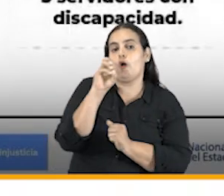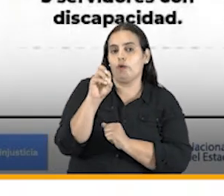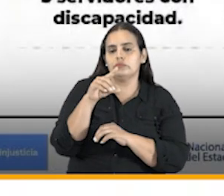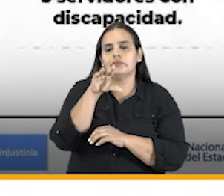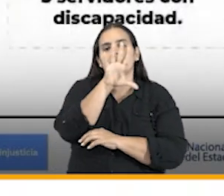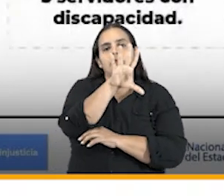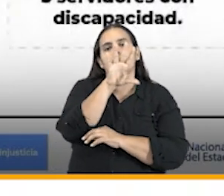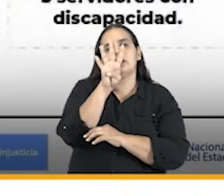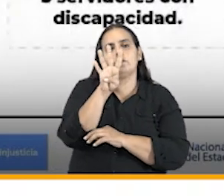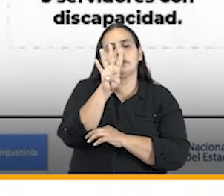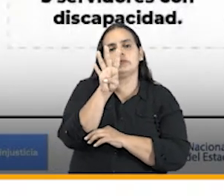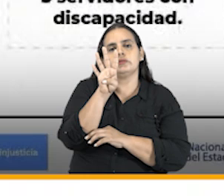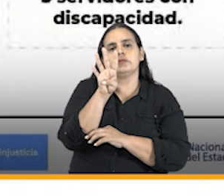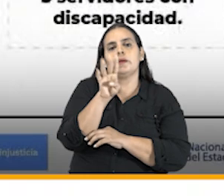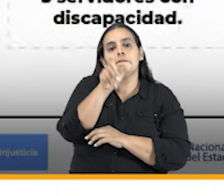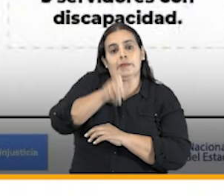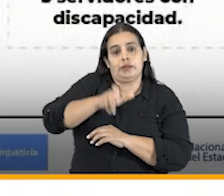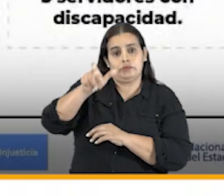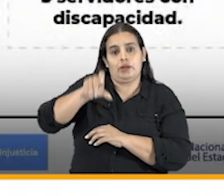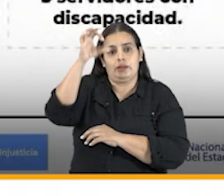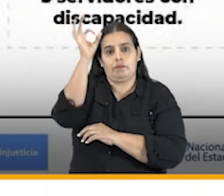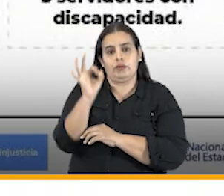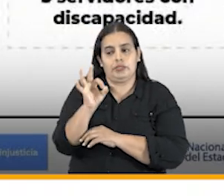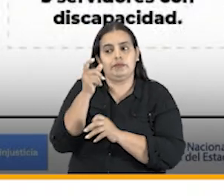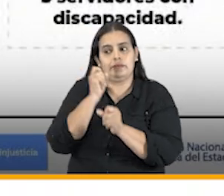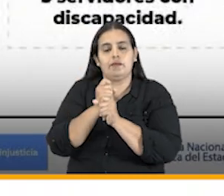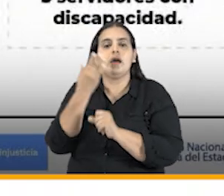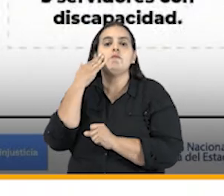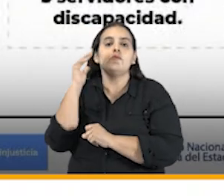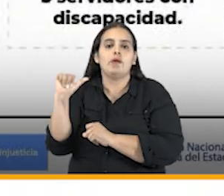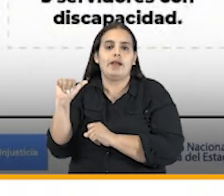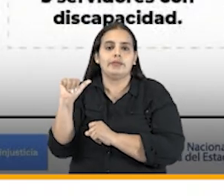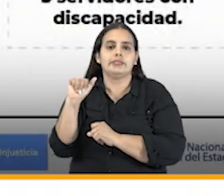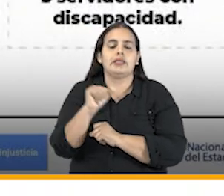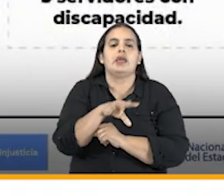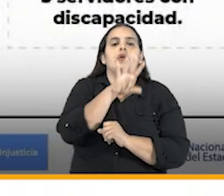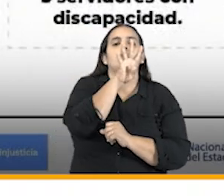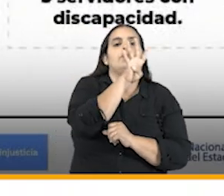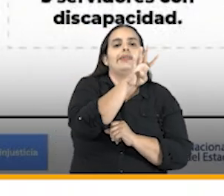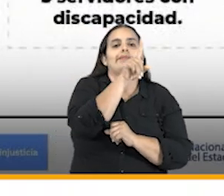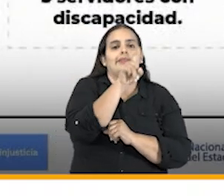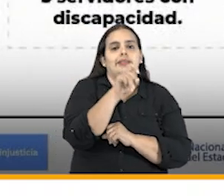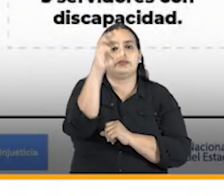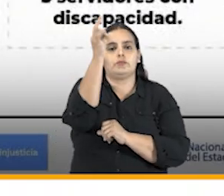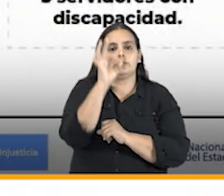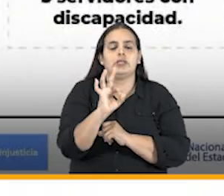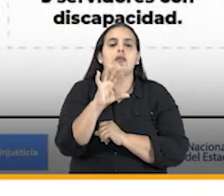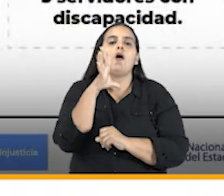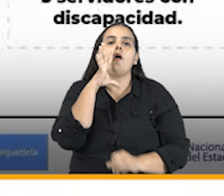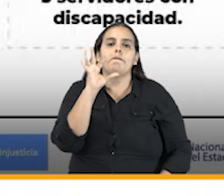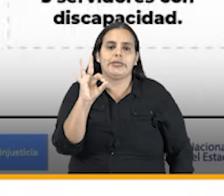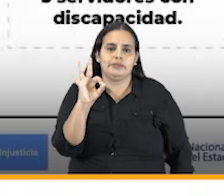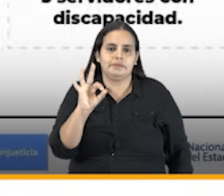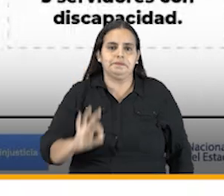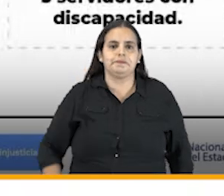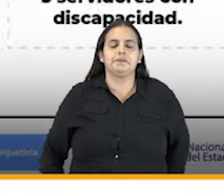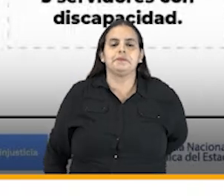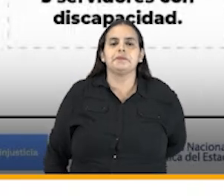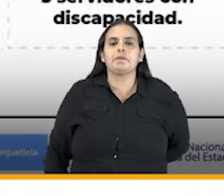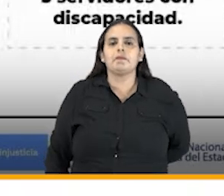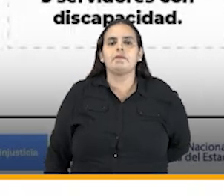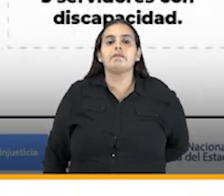54% de las personas que trabajan en la entidad son mujeres y el 46% son hombres